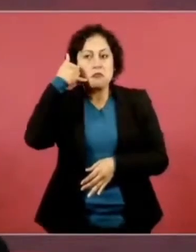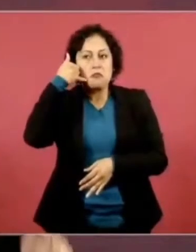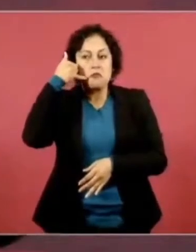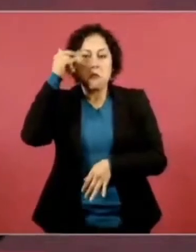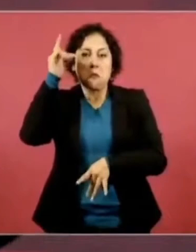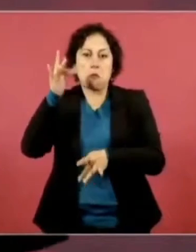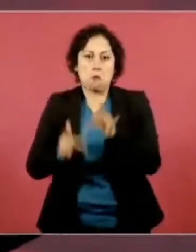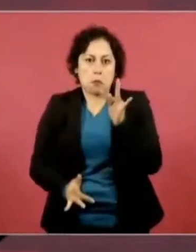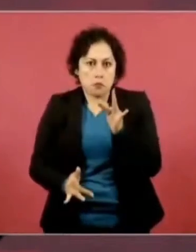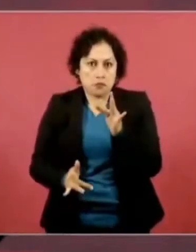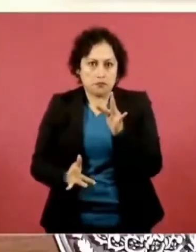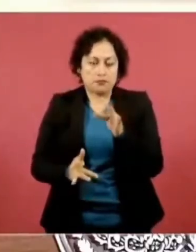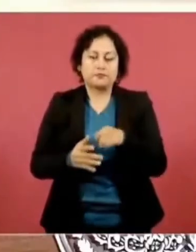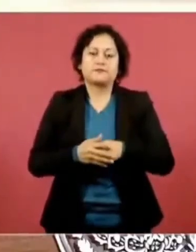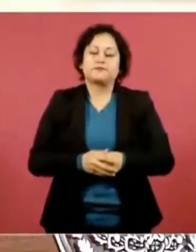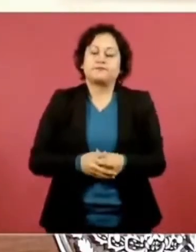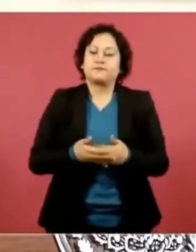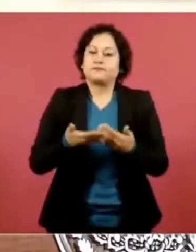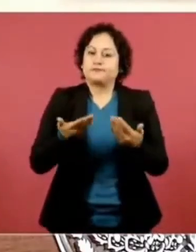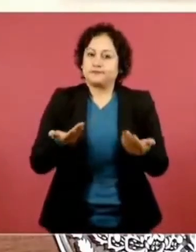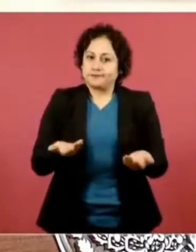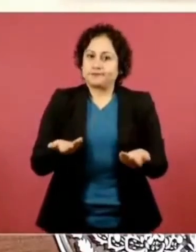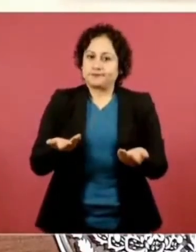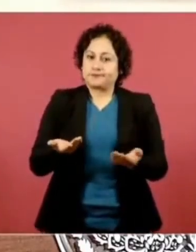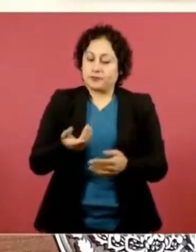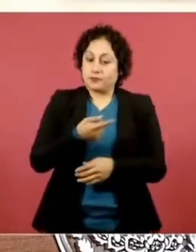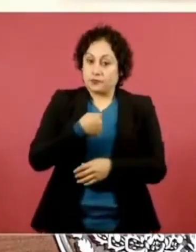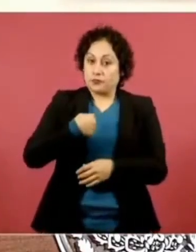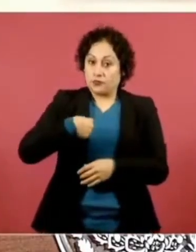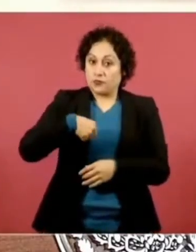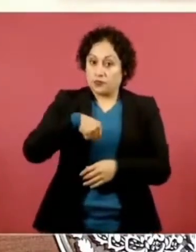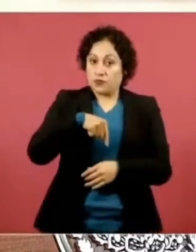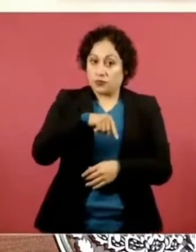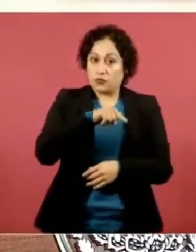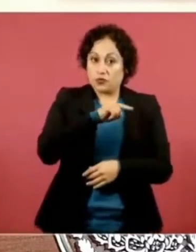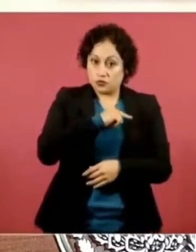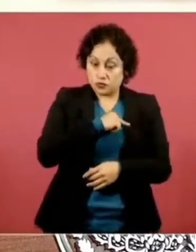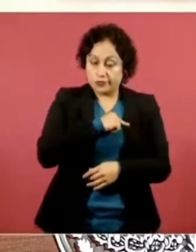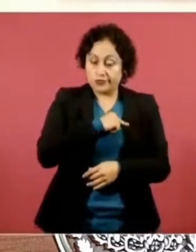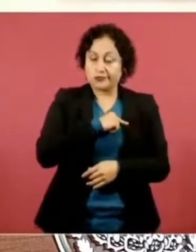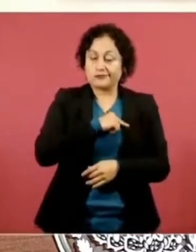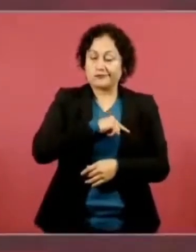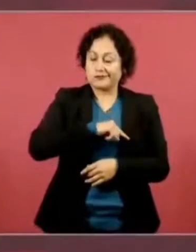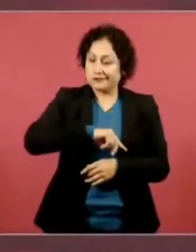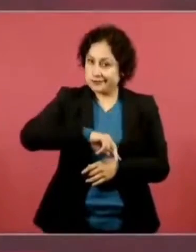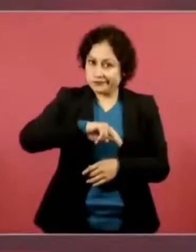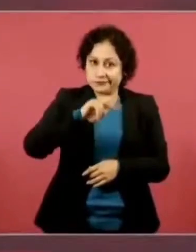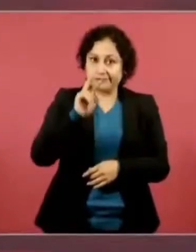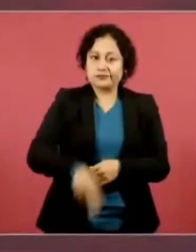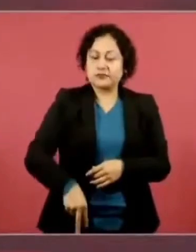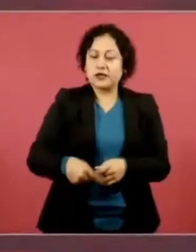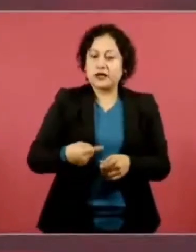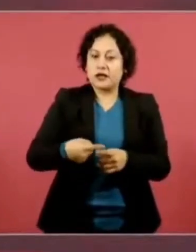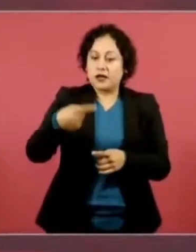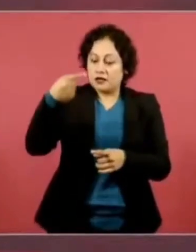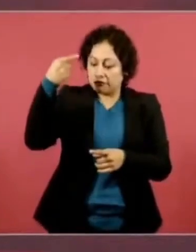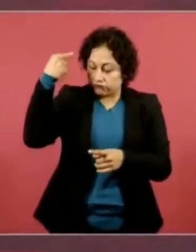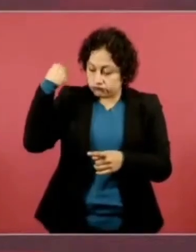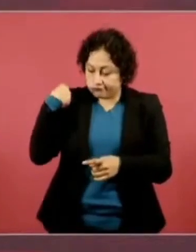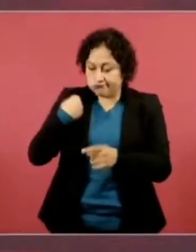un esfuerzo de años, invirtiendo, avanzando